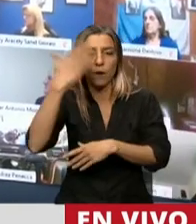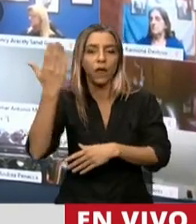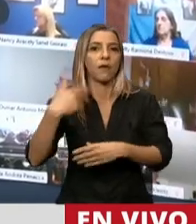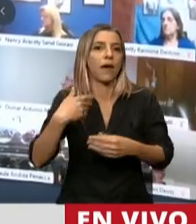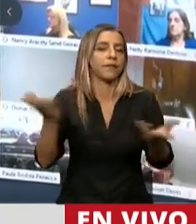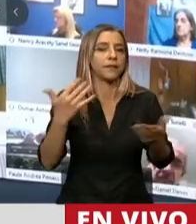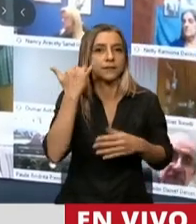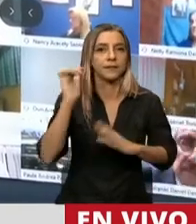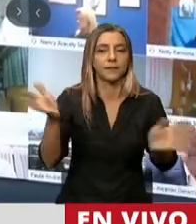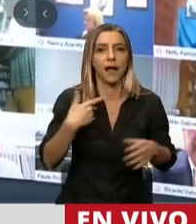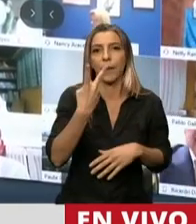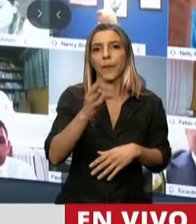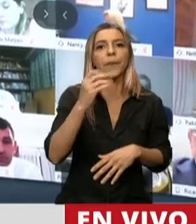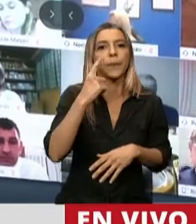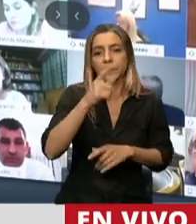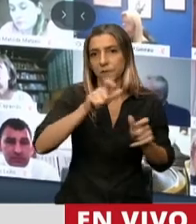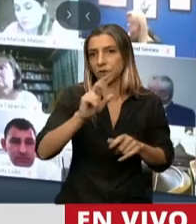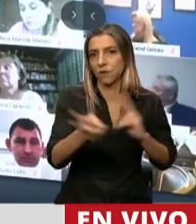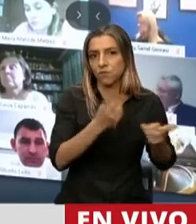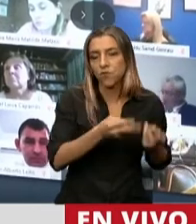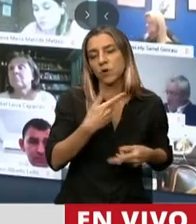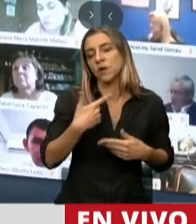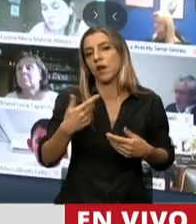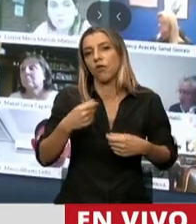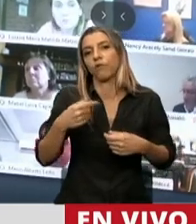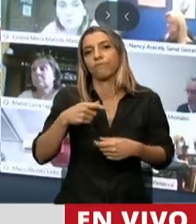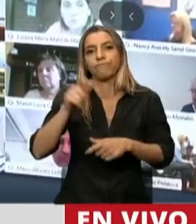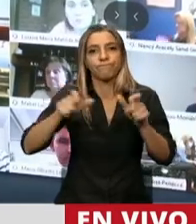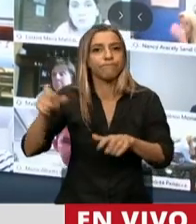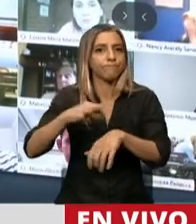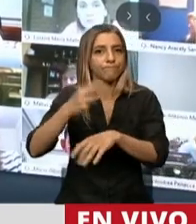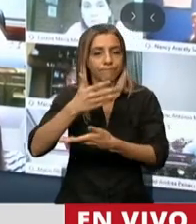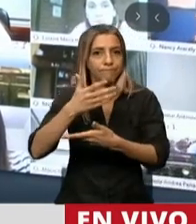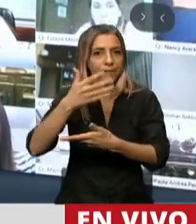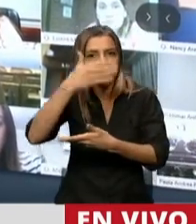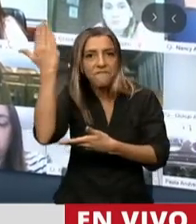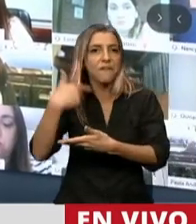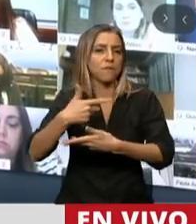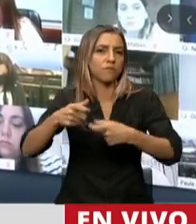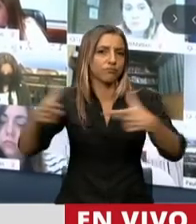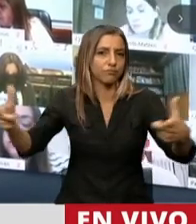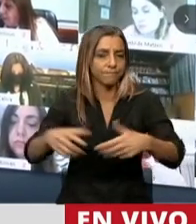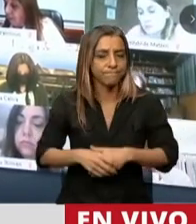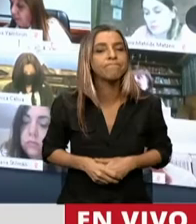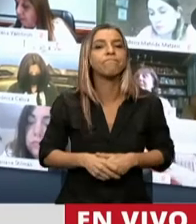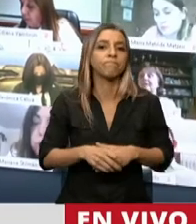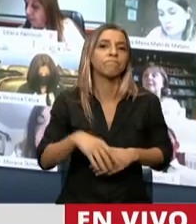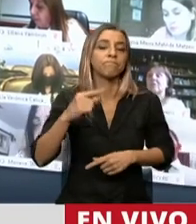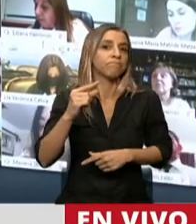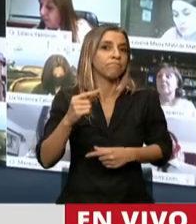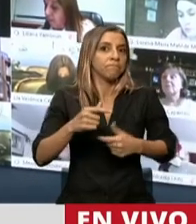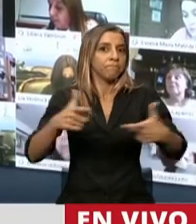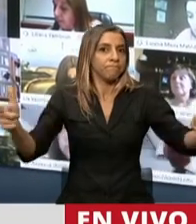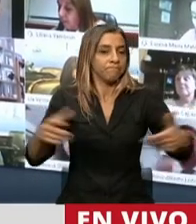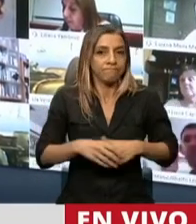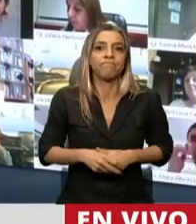muertes. América viene, de alguna manera, acumulando en este momento la mayor cantidad de casos, ya tenemos casi el 50%